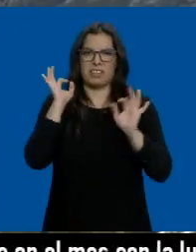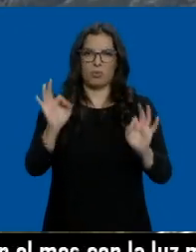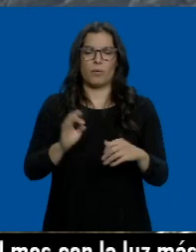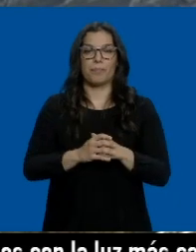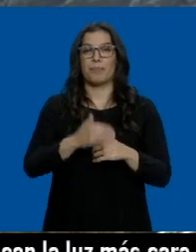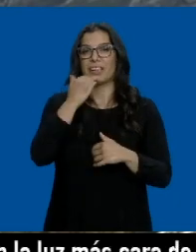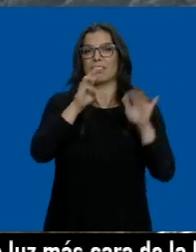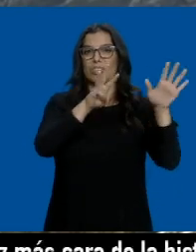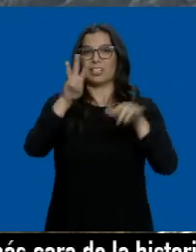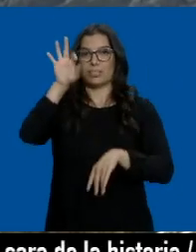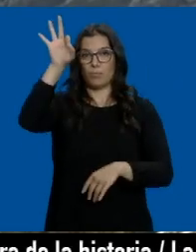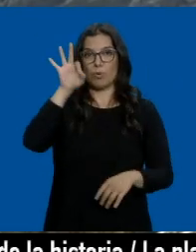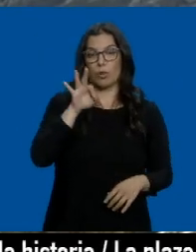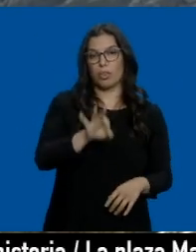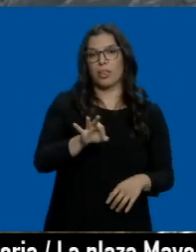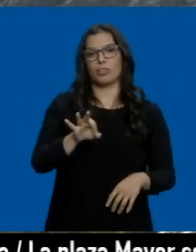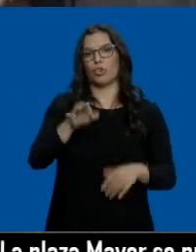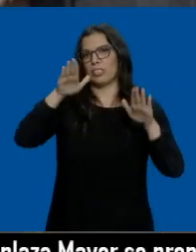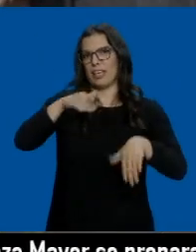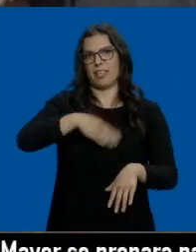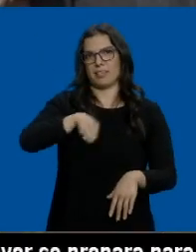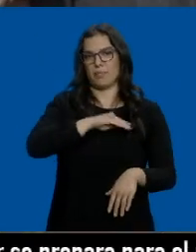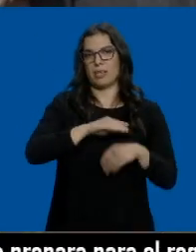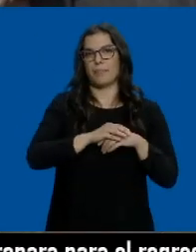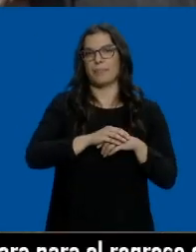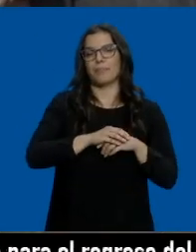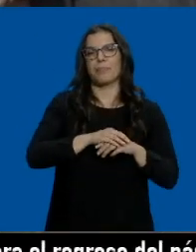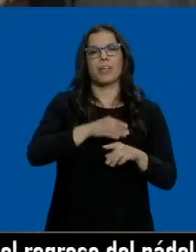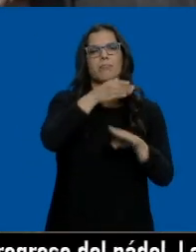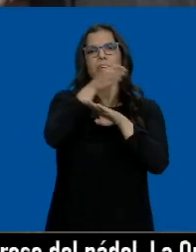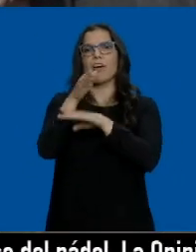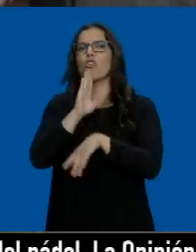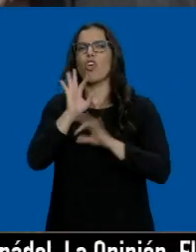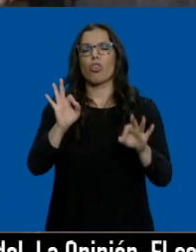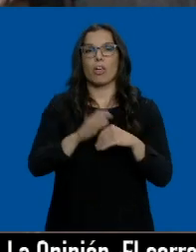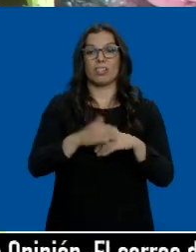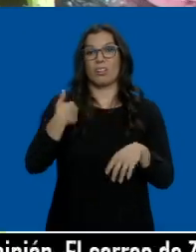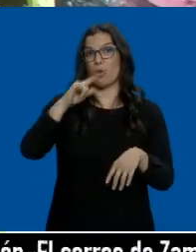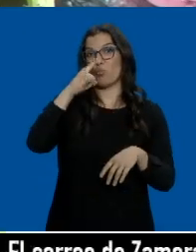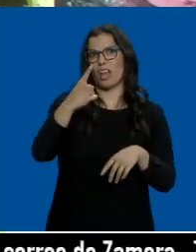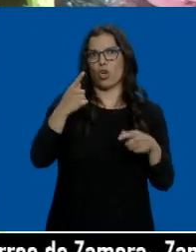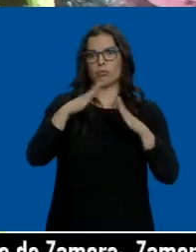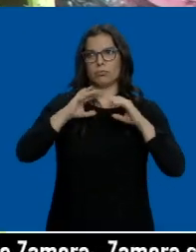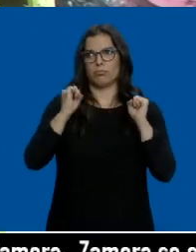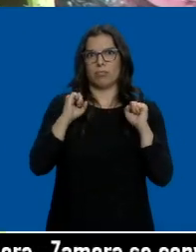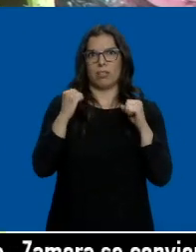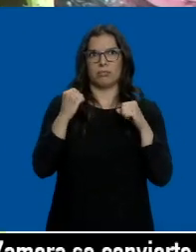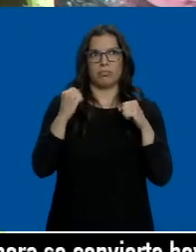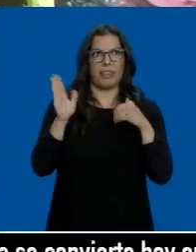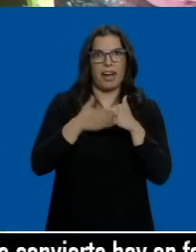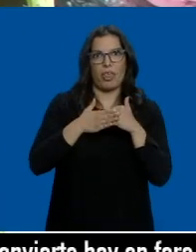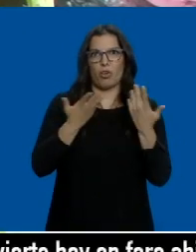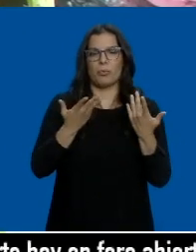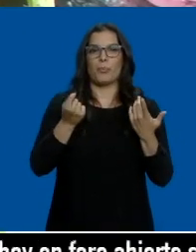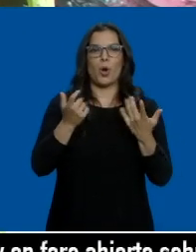Casi el 83% no saldrá del país. Los destinos están claros. Después de estar un año encerrados, la gente tiene ganas un